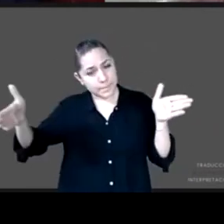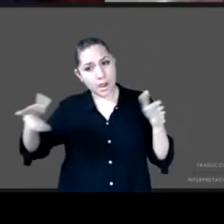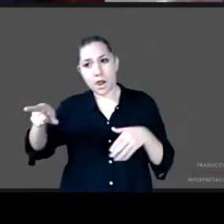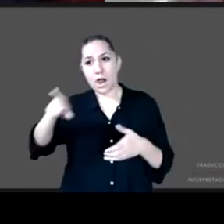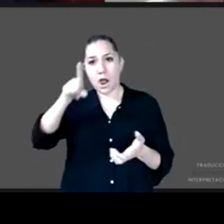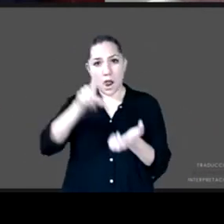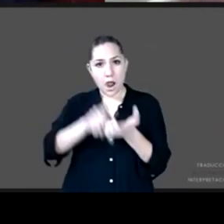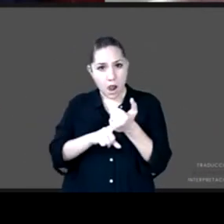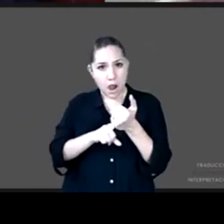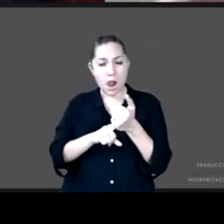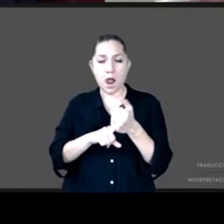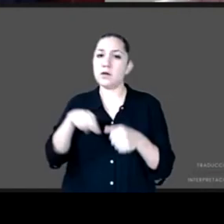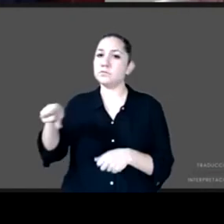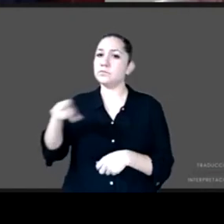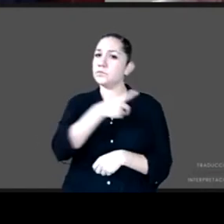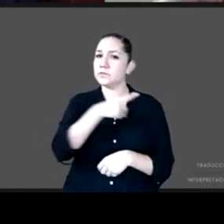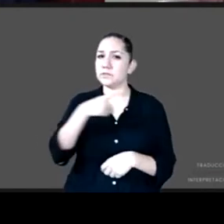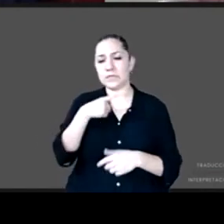así